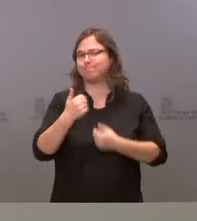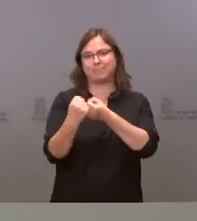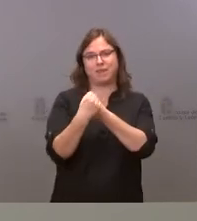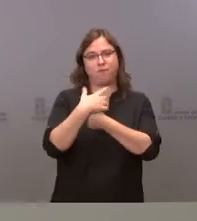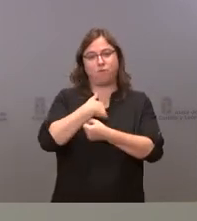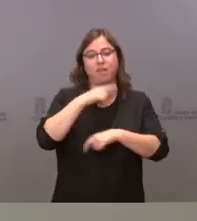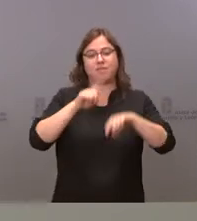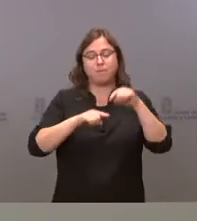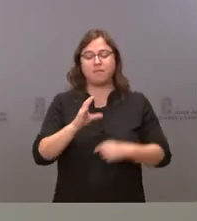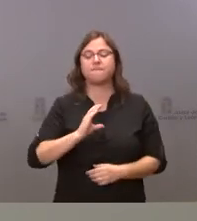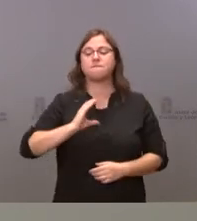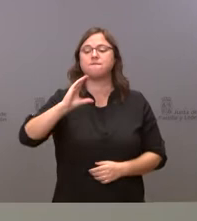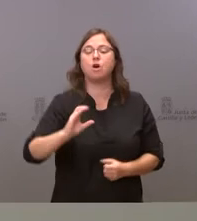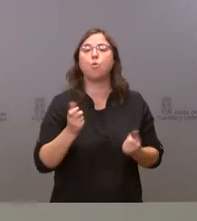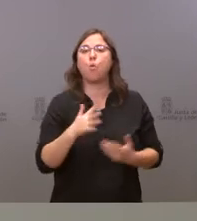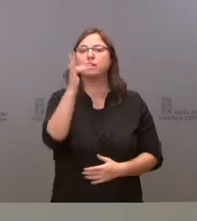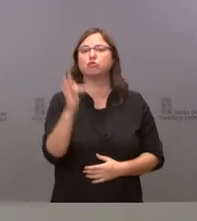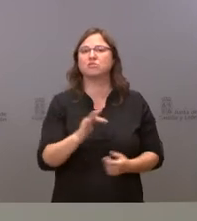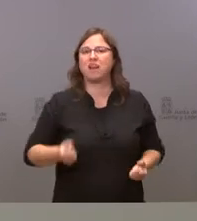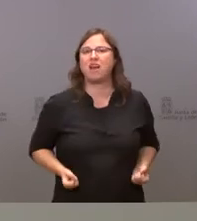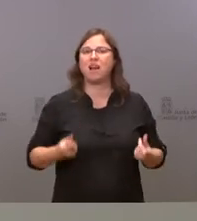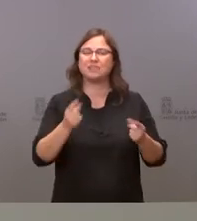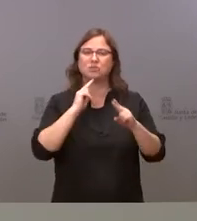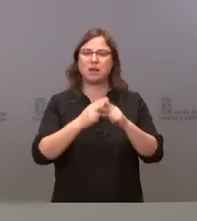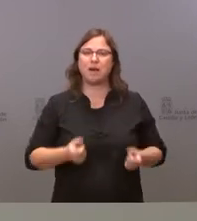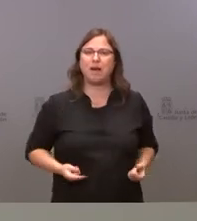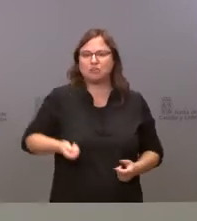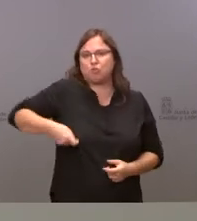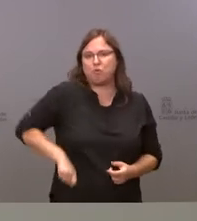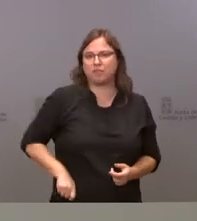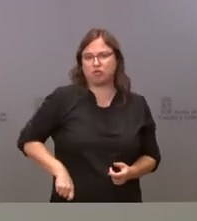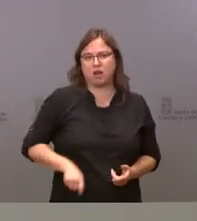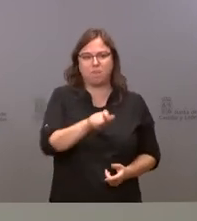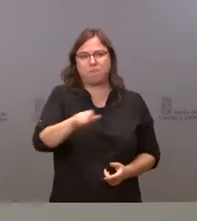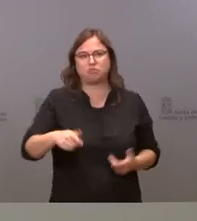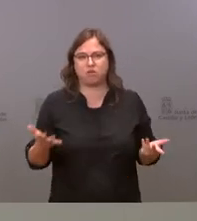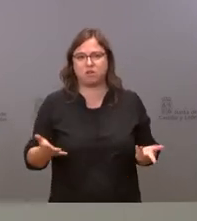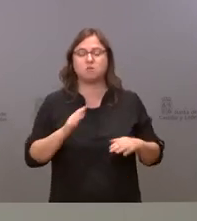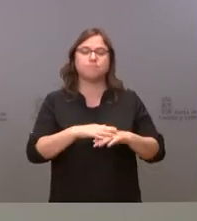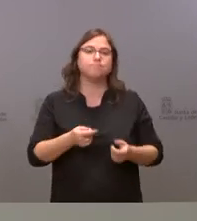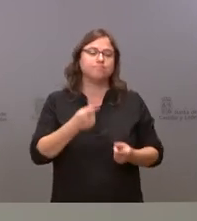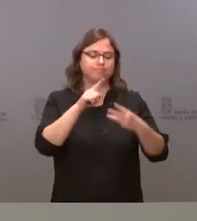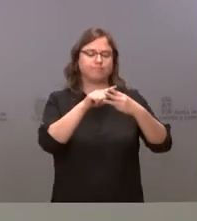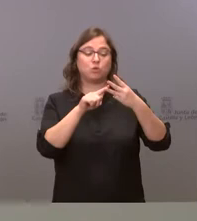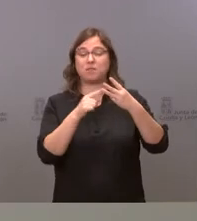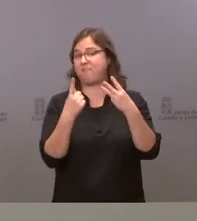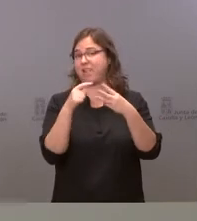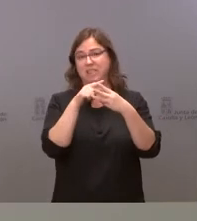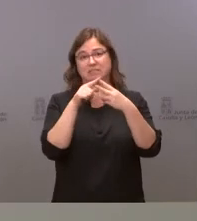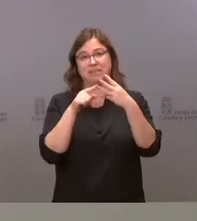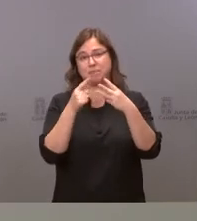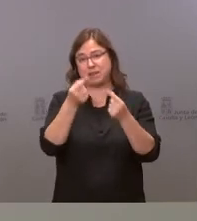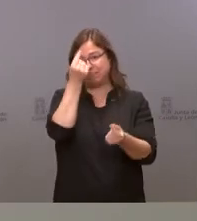la dotación presupuestaria de ese capítulo de gastos de personal de forma relevante son las tres cuestiones que en este momento nos quedan pendientes